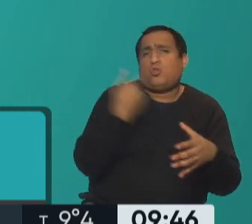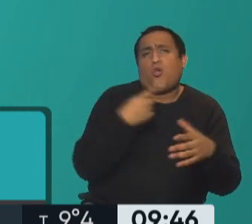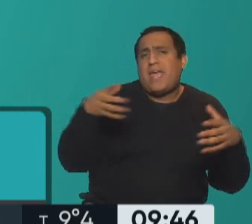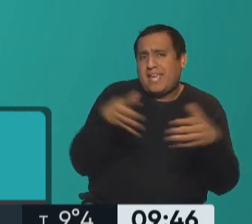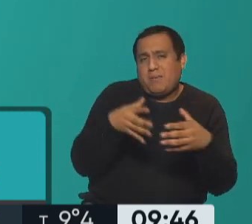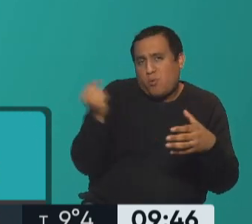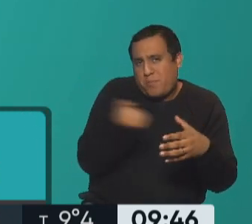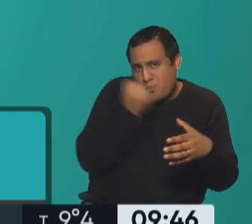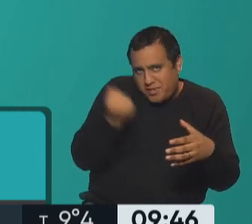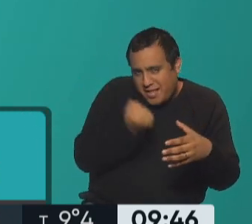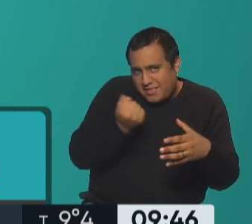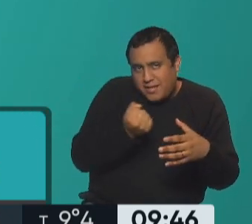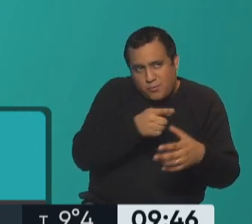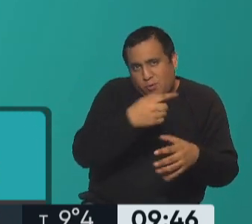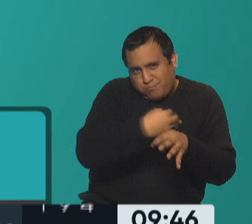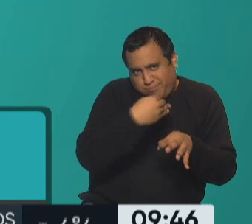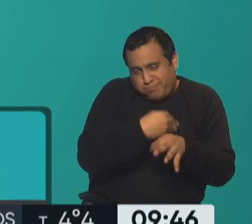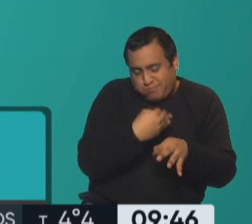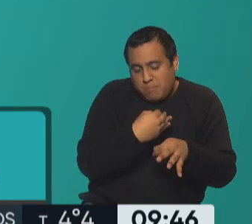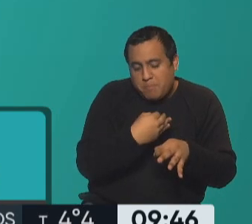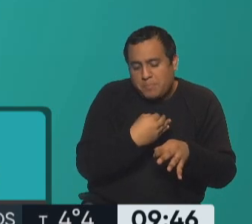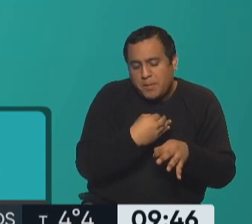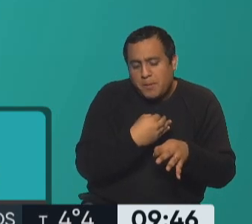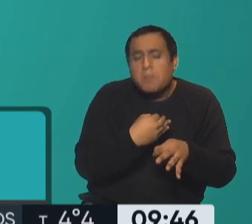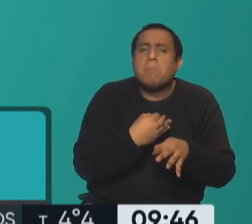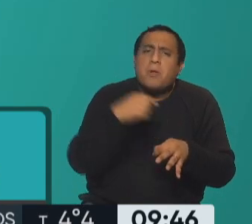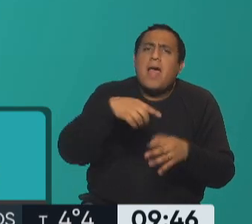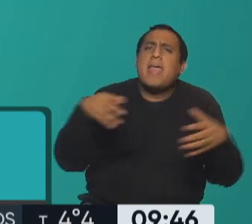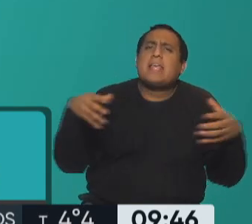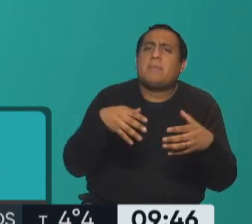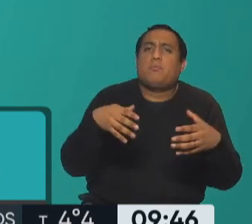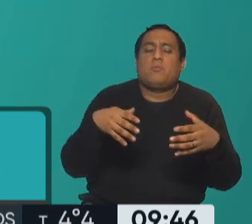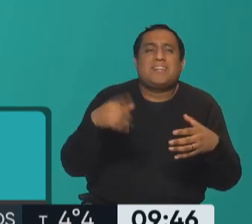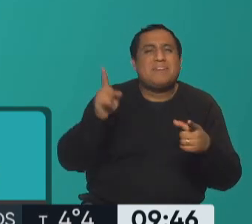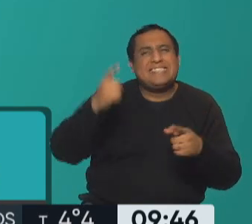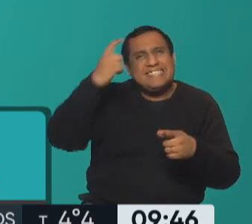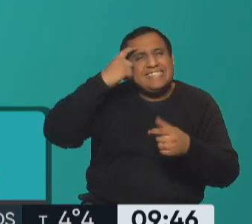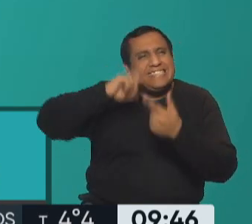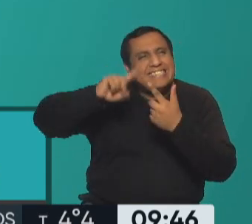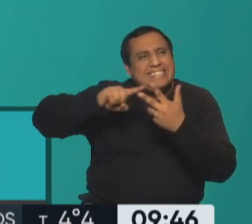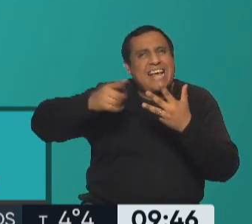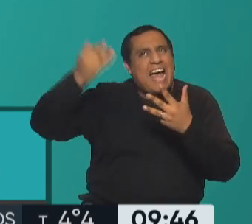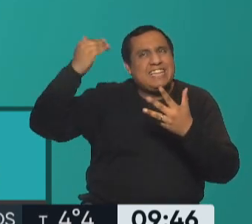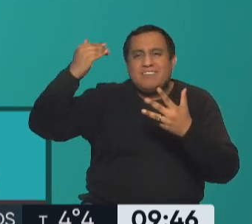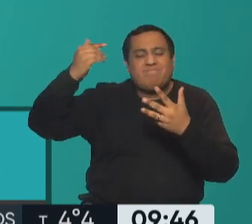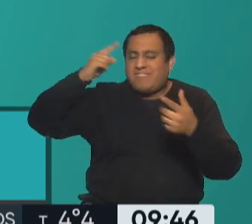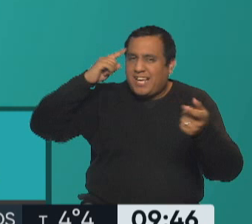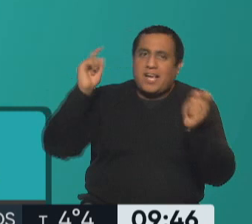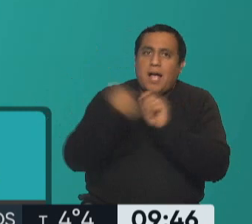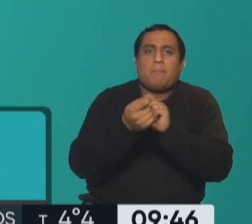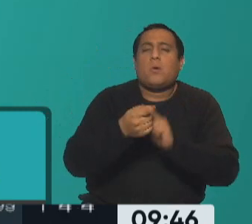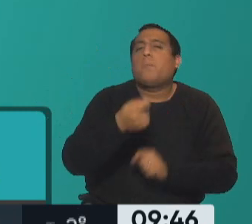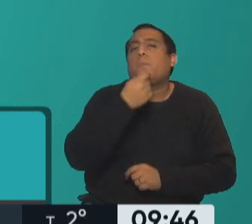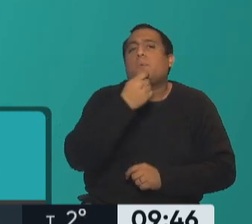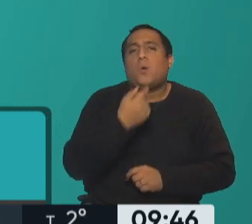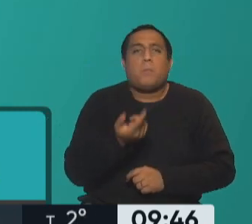importante que es lo que vos siempre nos enseñás, Marichu, ¿no? En este equipo de construir mucho de lo que creemos que está bien. Soy mala madre o mal